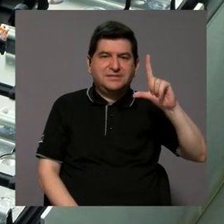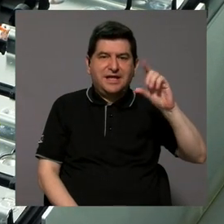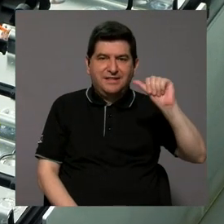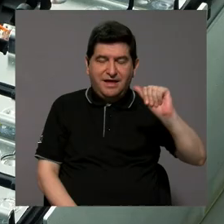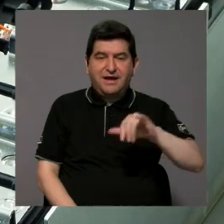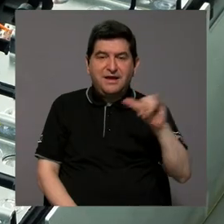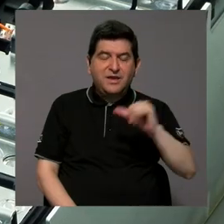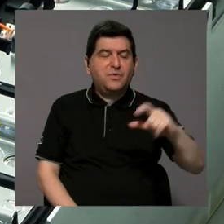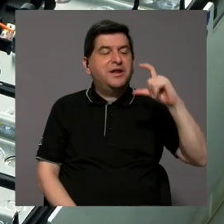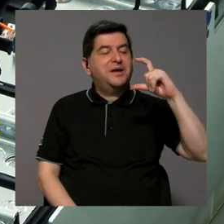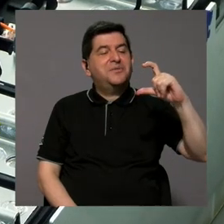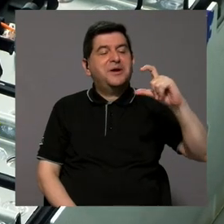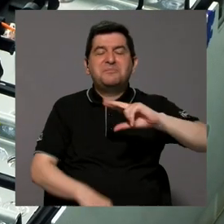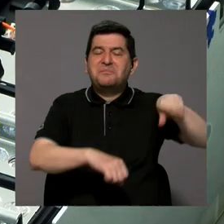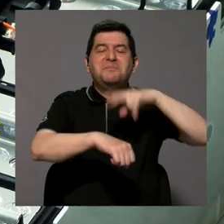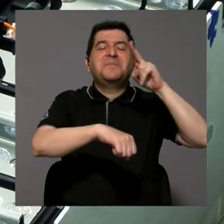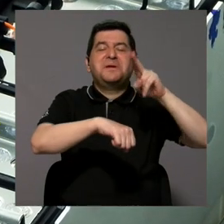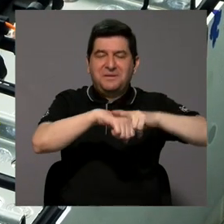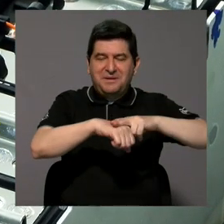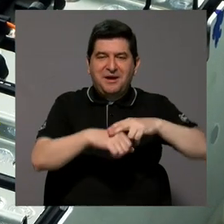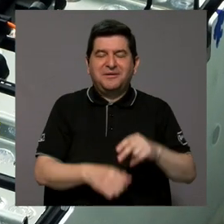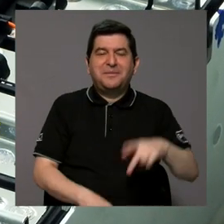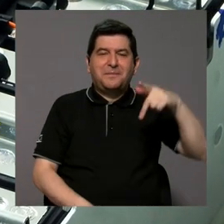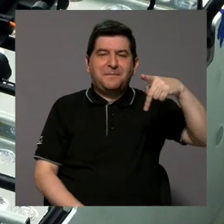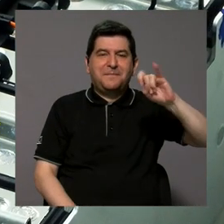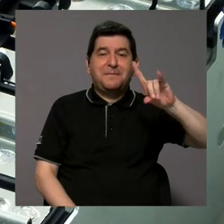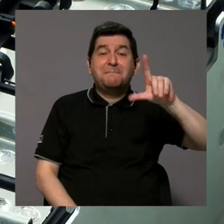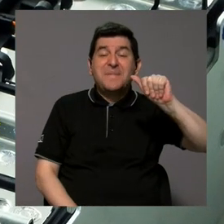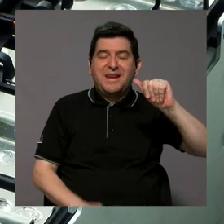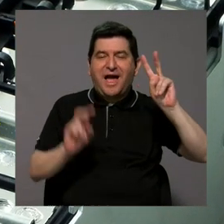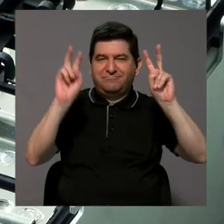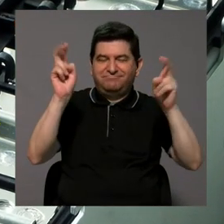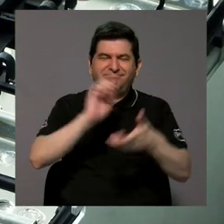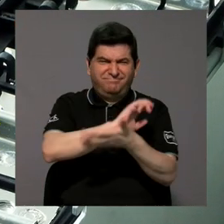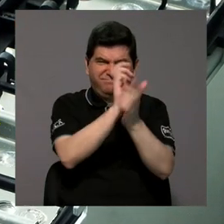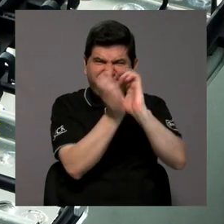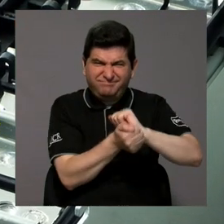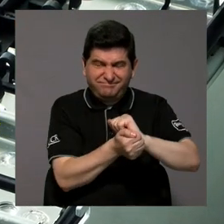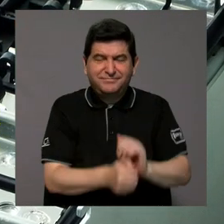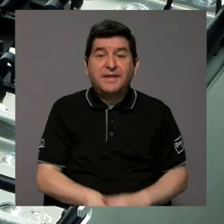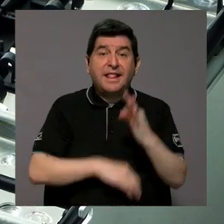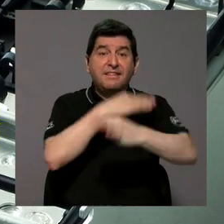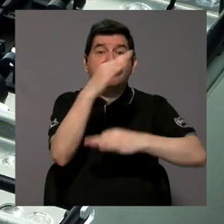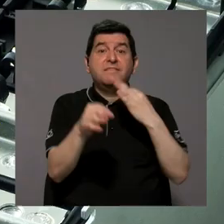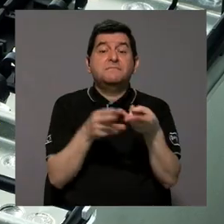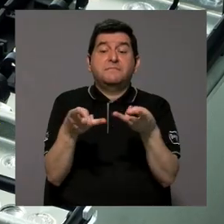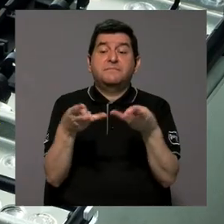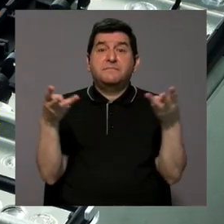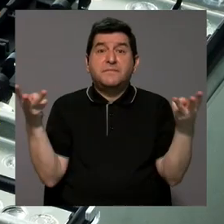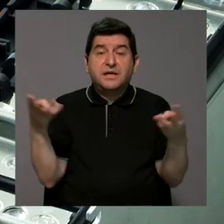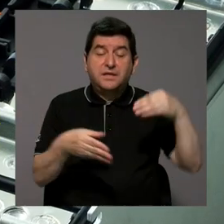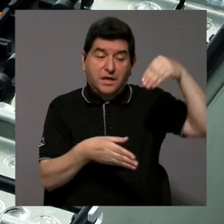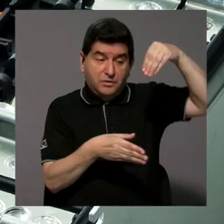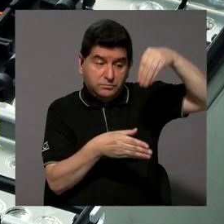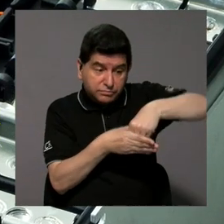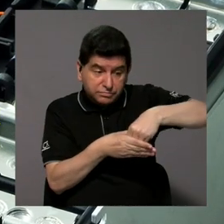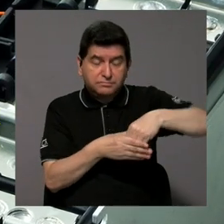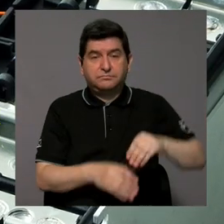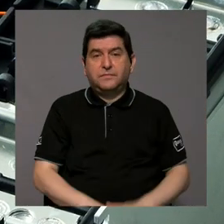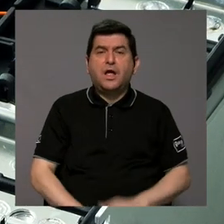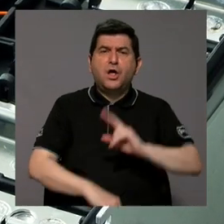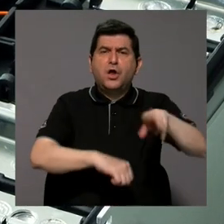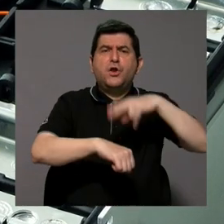las pilas, lo que comúnmente llamamos pilas. Lo que cambia es el tipo de materiales que tienen adentro. Ahora,